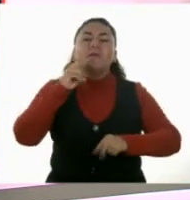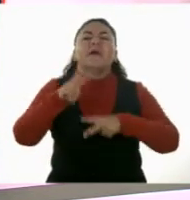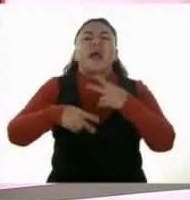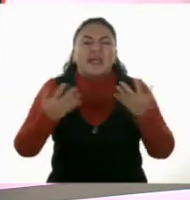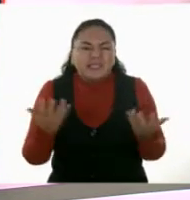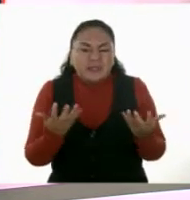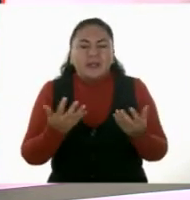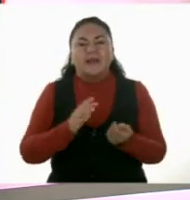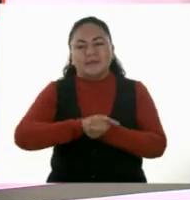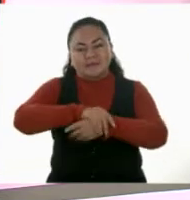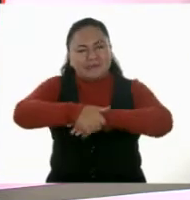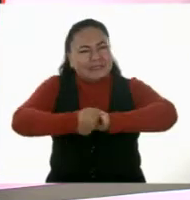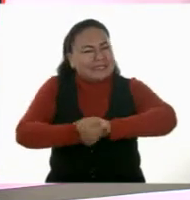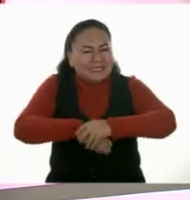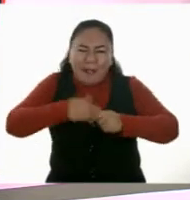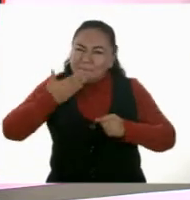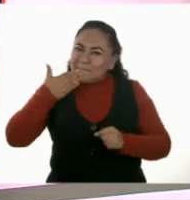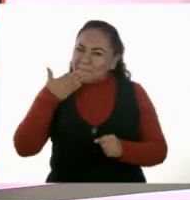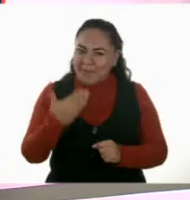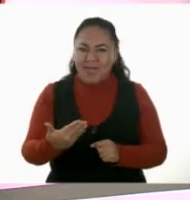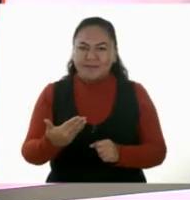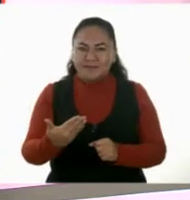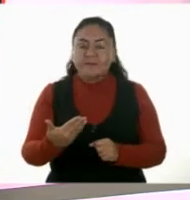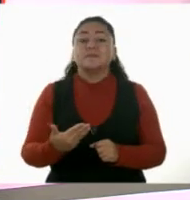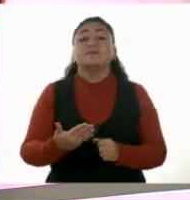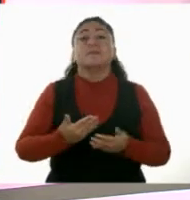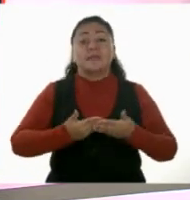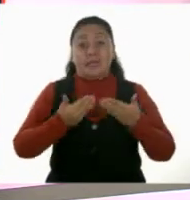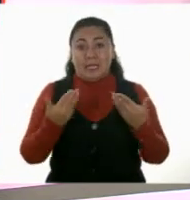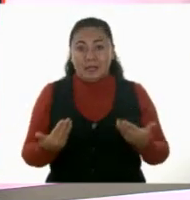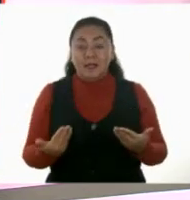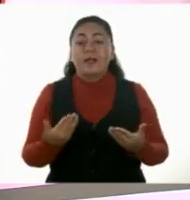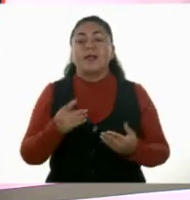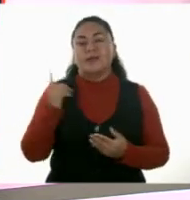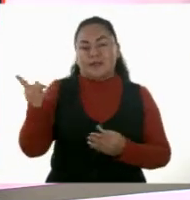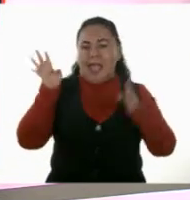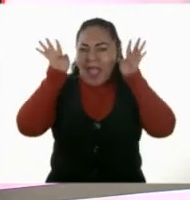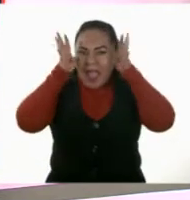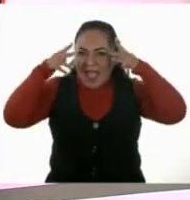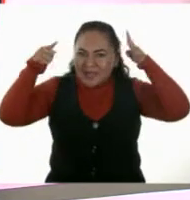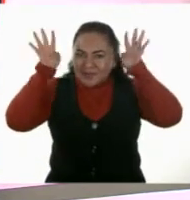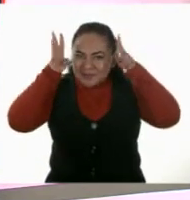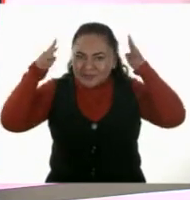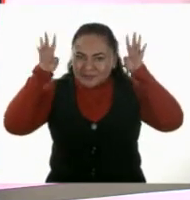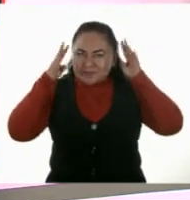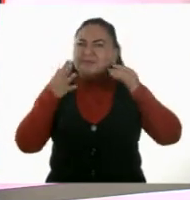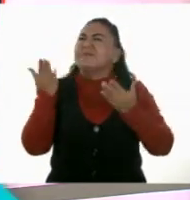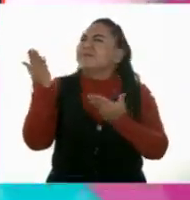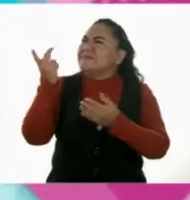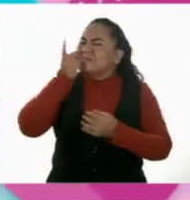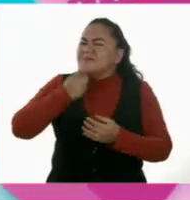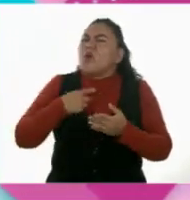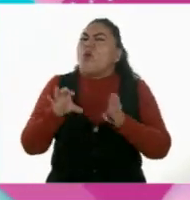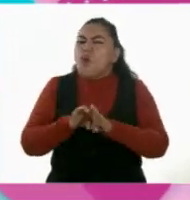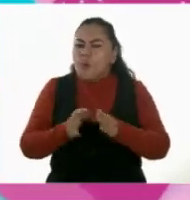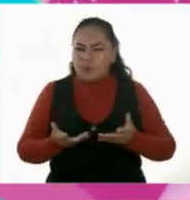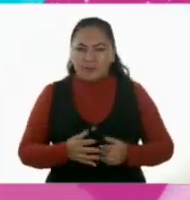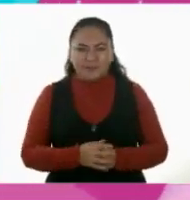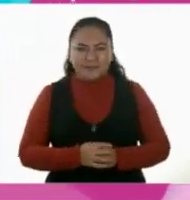hacer es lavar muy bien nuestras manos. Y para eso, ajo listo, dinos, ¿cómo hay que hacerlo?